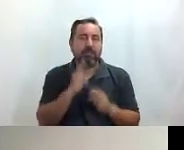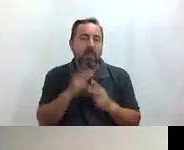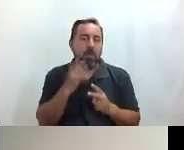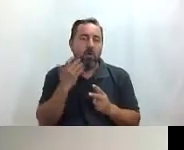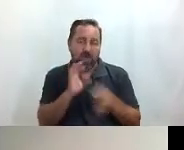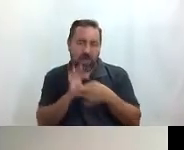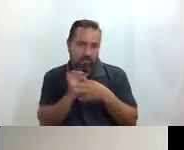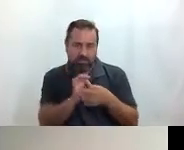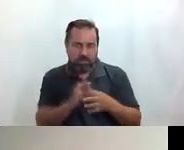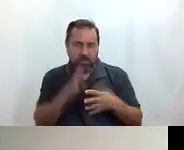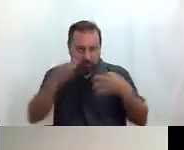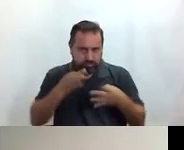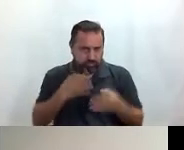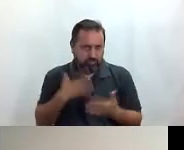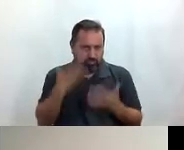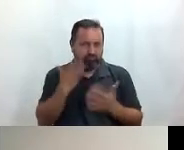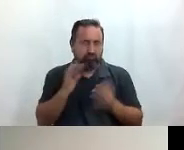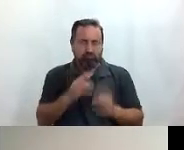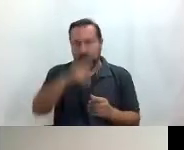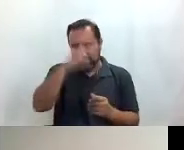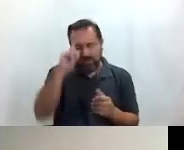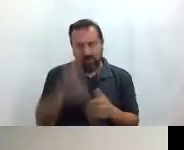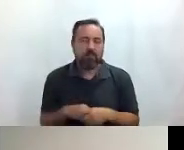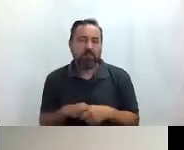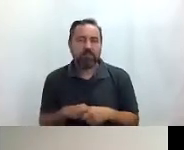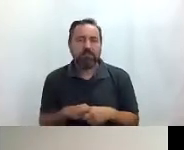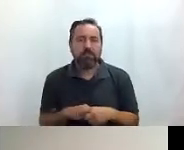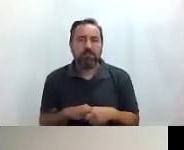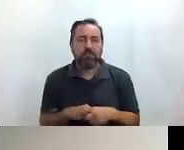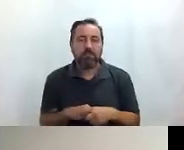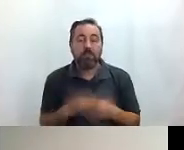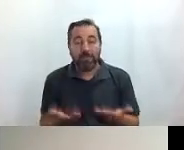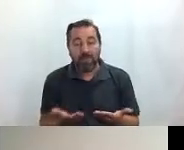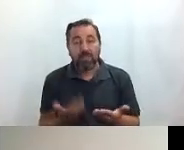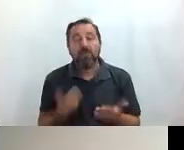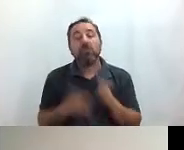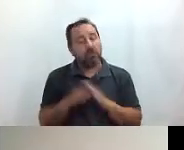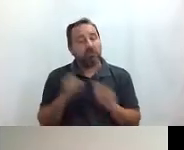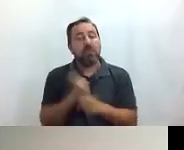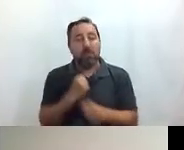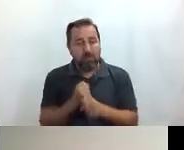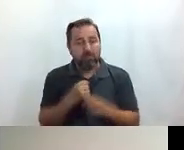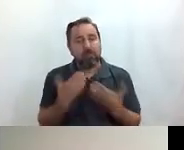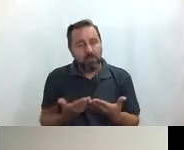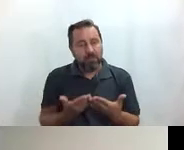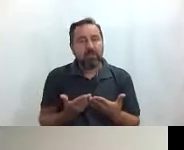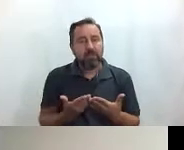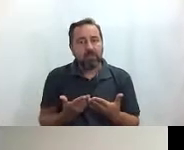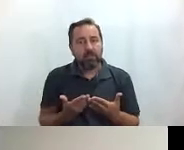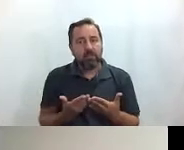y auténticos de la ciudad de Madrid por supuesto seguimos trabajando en el desarrollo de